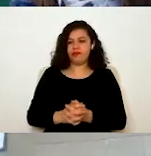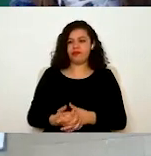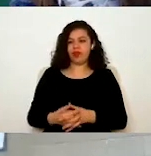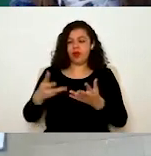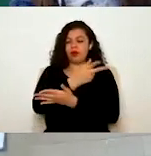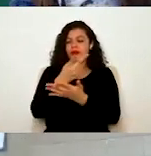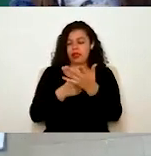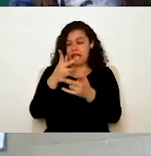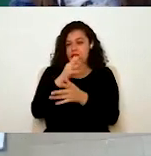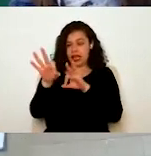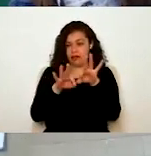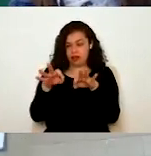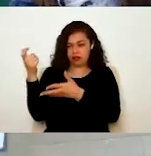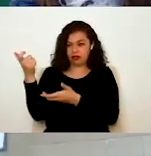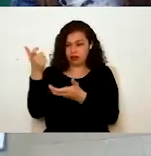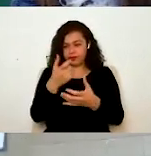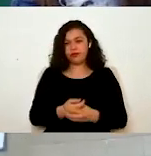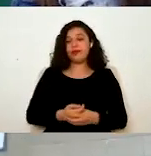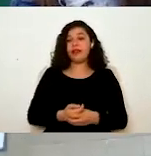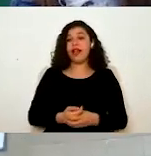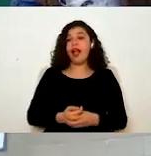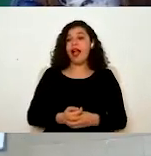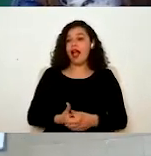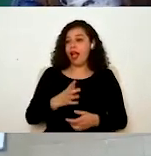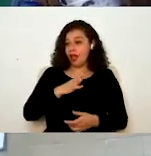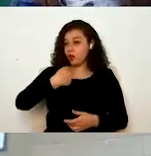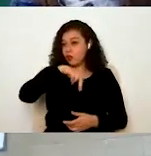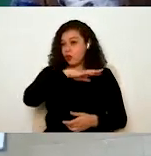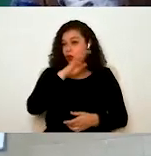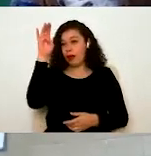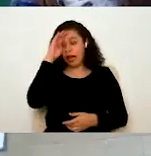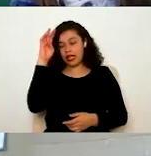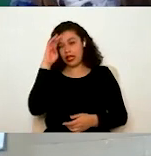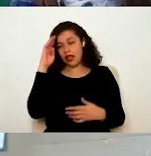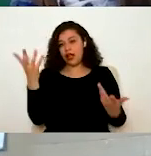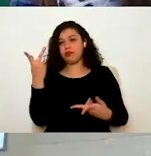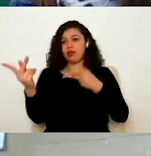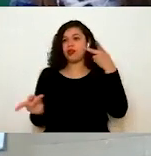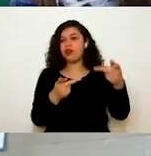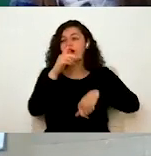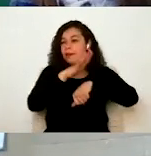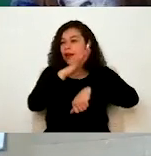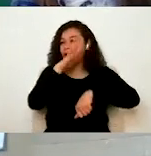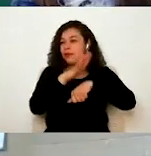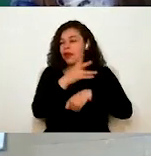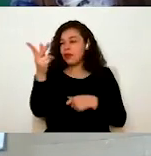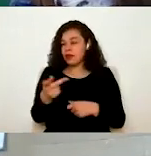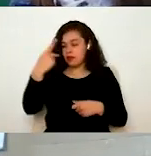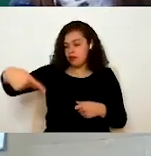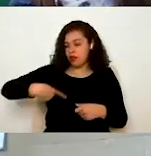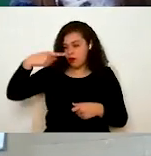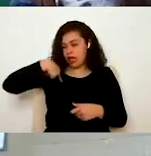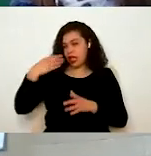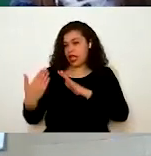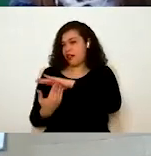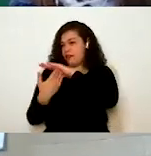presupuesto, vienen las que consideramos son las preguntas que más nos hacen, ya sea a la mesa o directamente